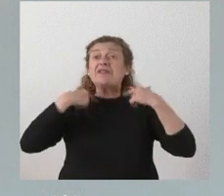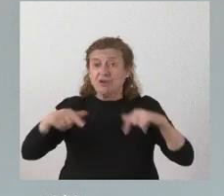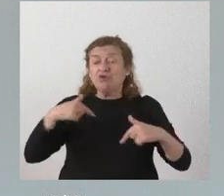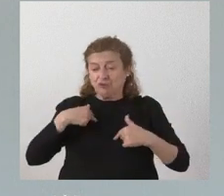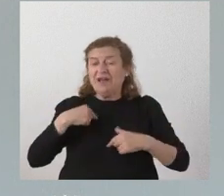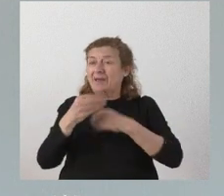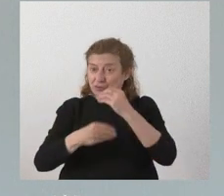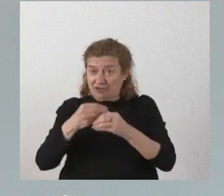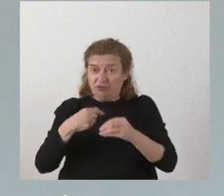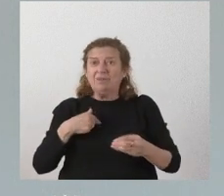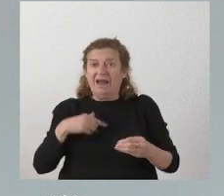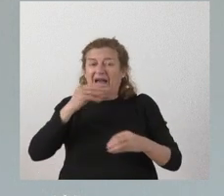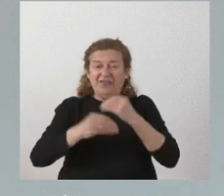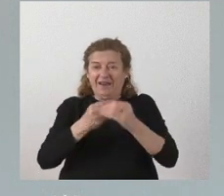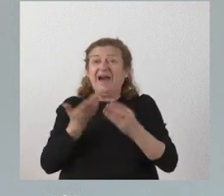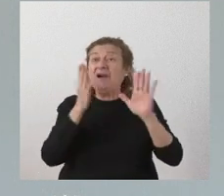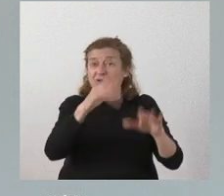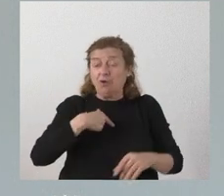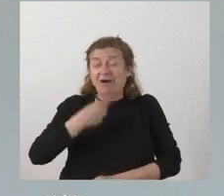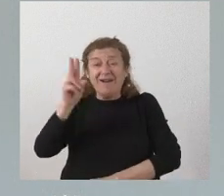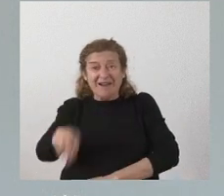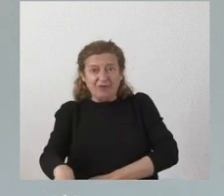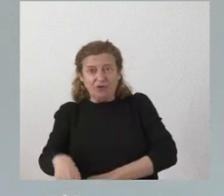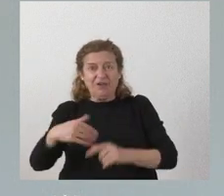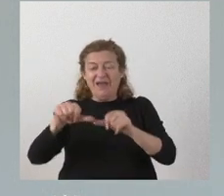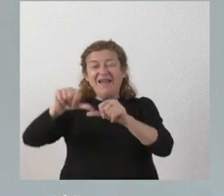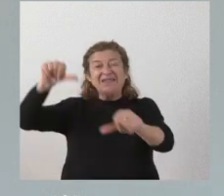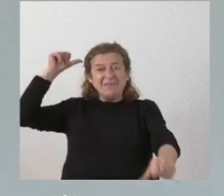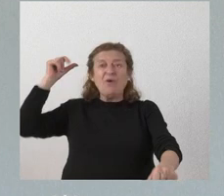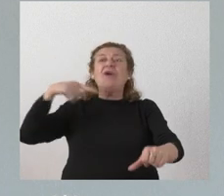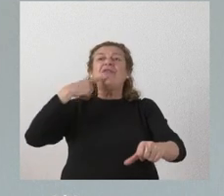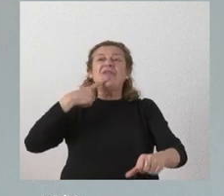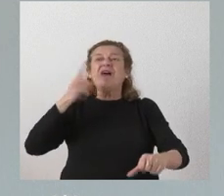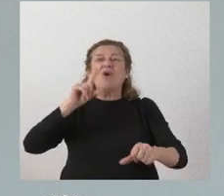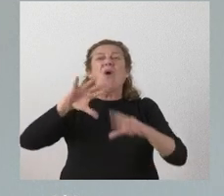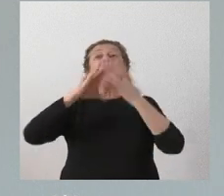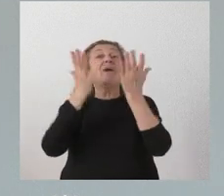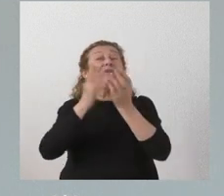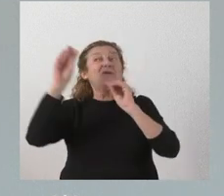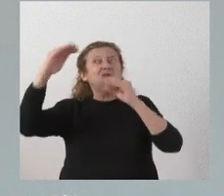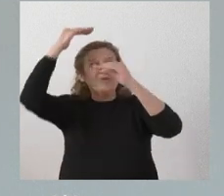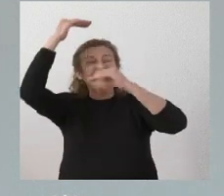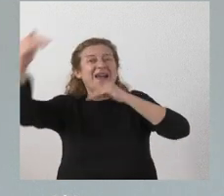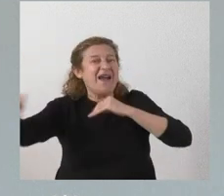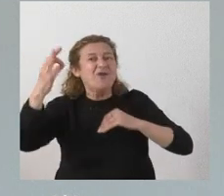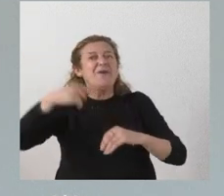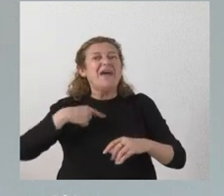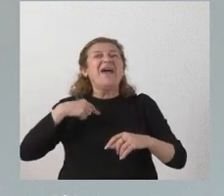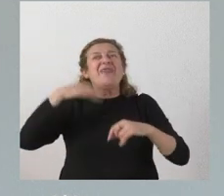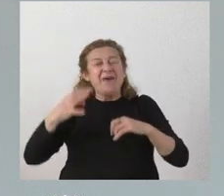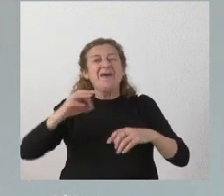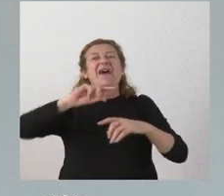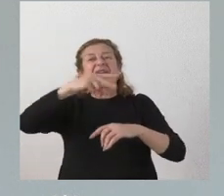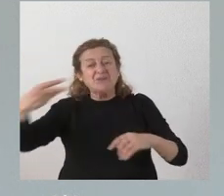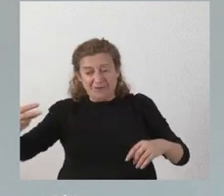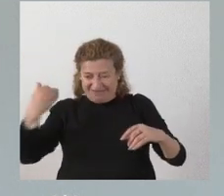ayudas pero teníamos razón durante un tiempo es verdad que hay quien decía que la pelota estaba en nuestro tejado que decían que teníamos que resolver las ayudas ahora